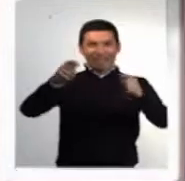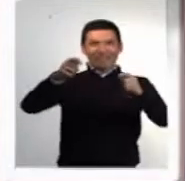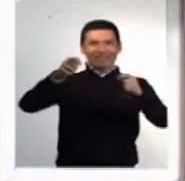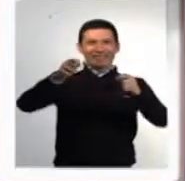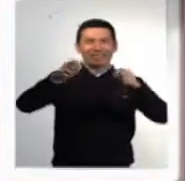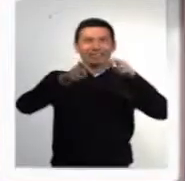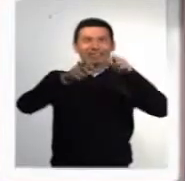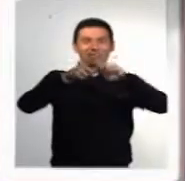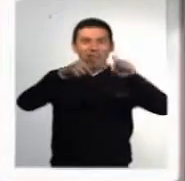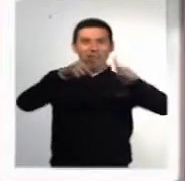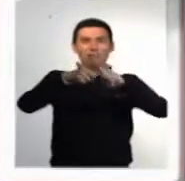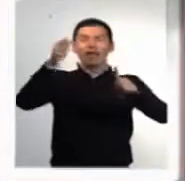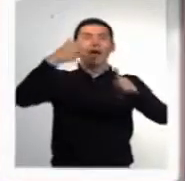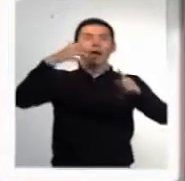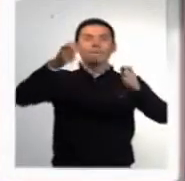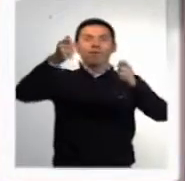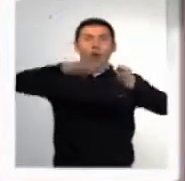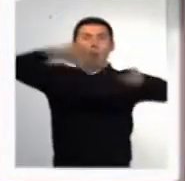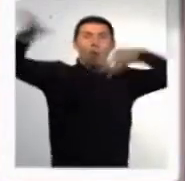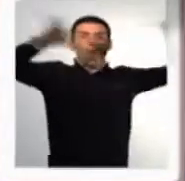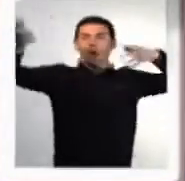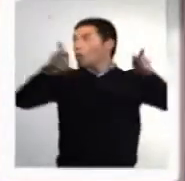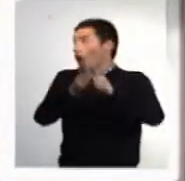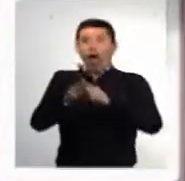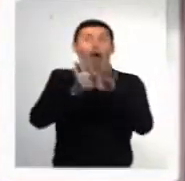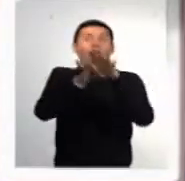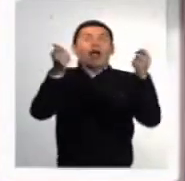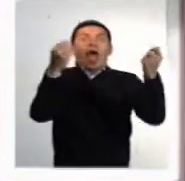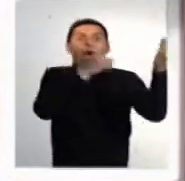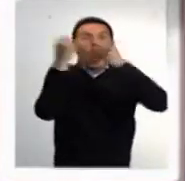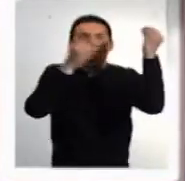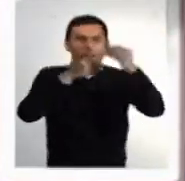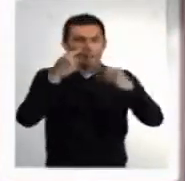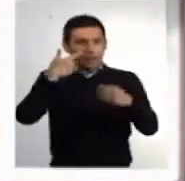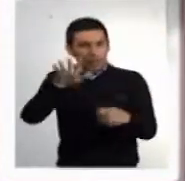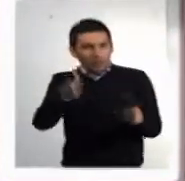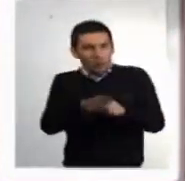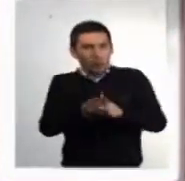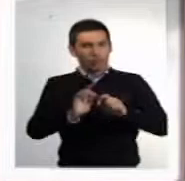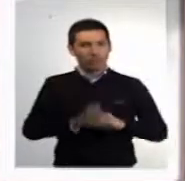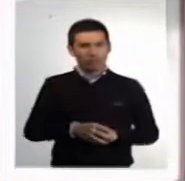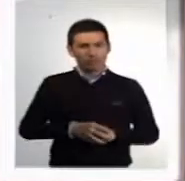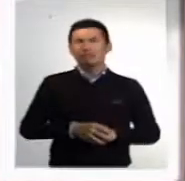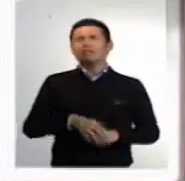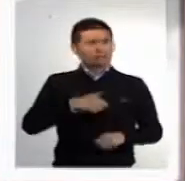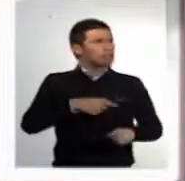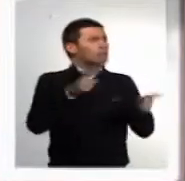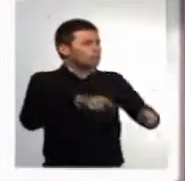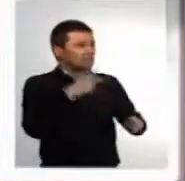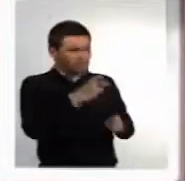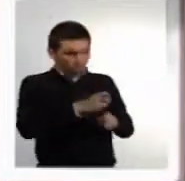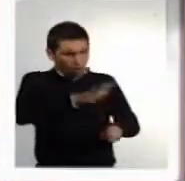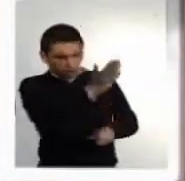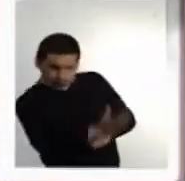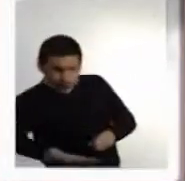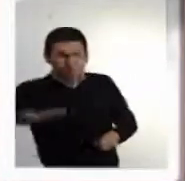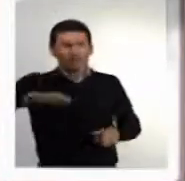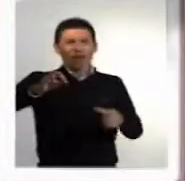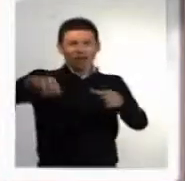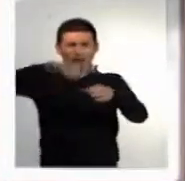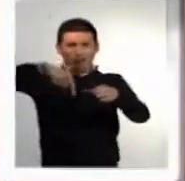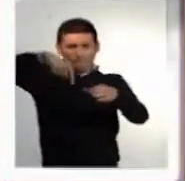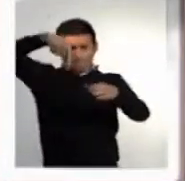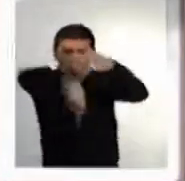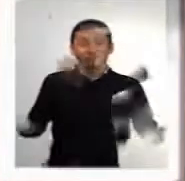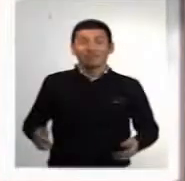Pareciera que estuvieran botando plata en Transmilenio porque todo el mundo quiere entrar al tiempo. Hay un tema que me parece terrible y desastroso, que es el de los huecos y las